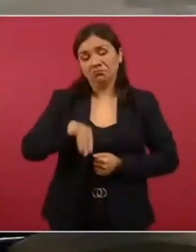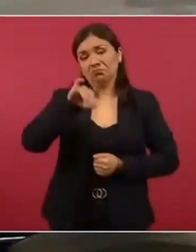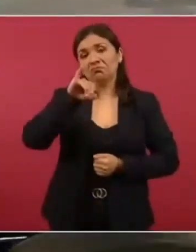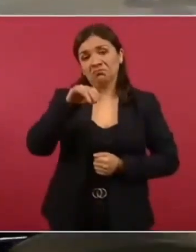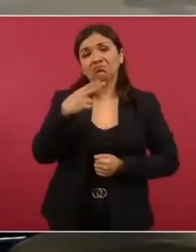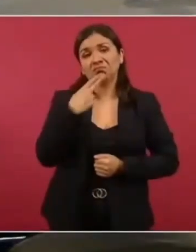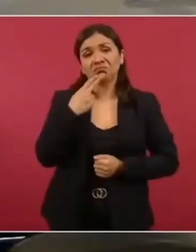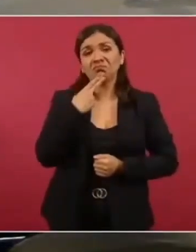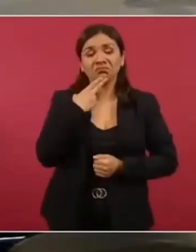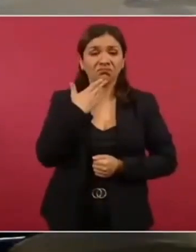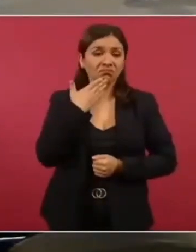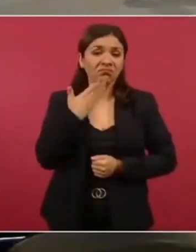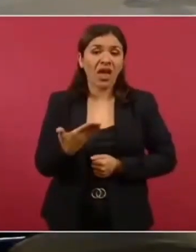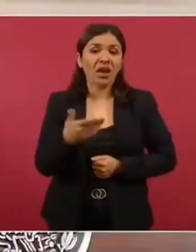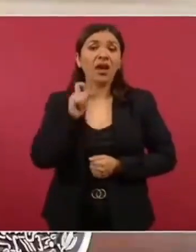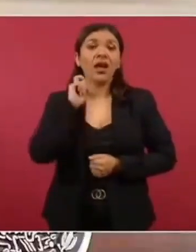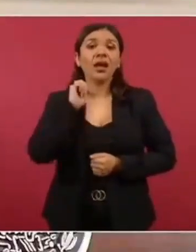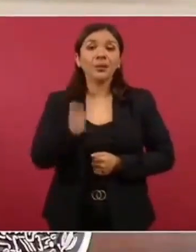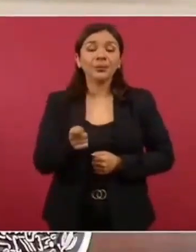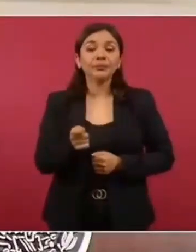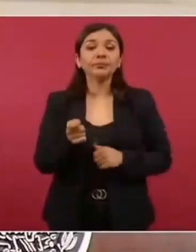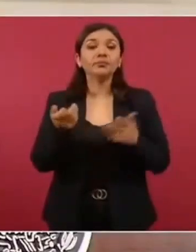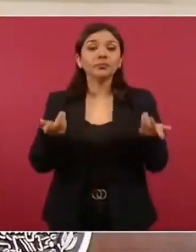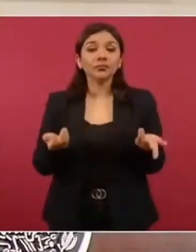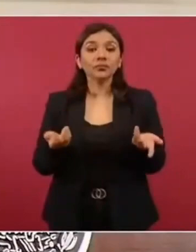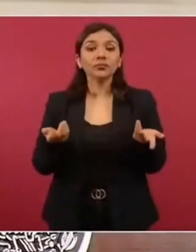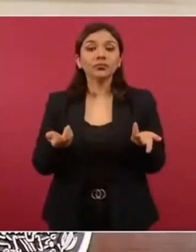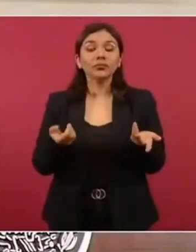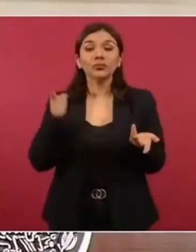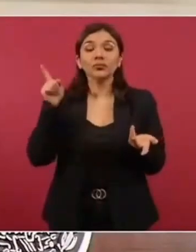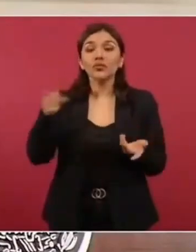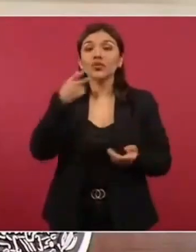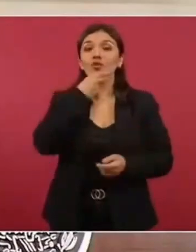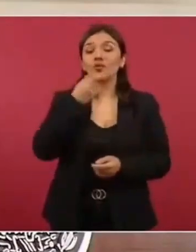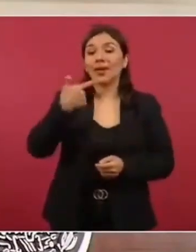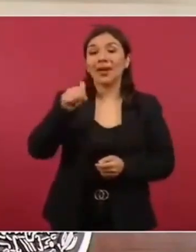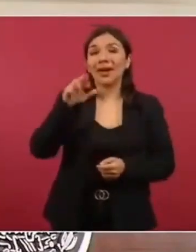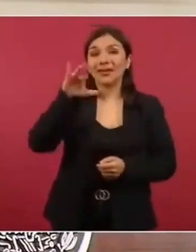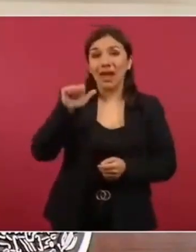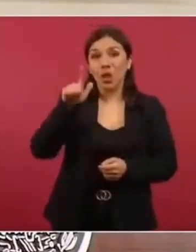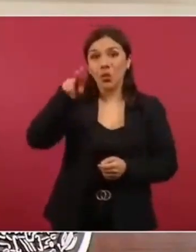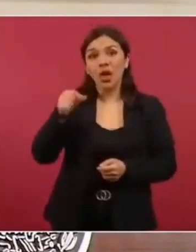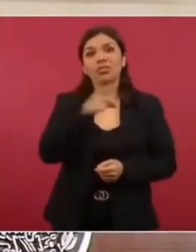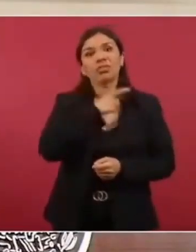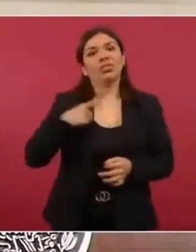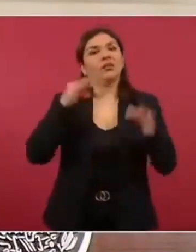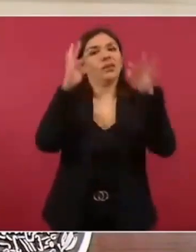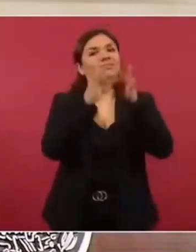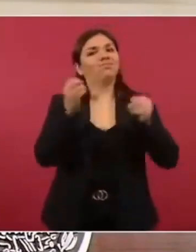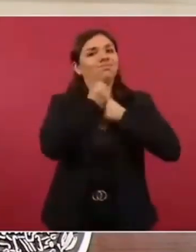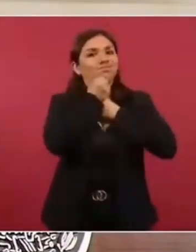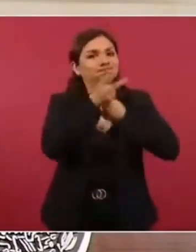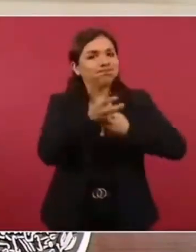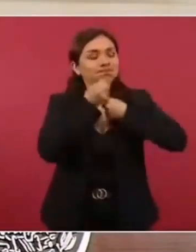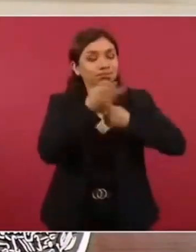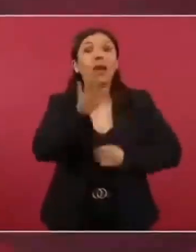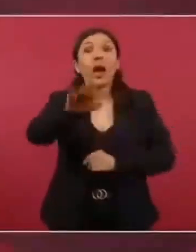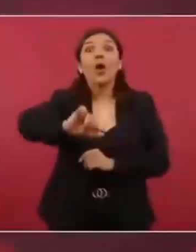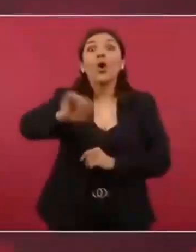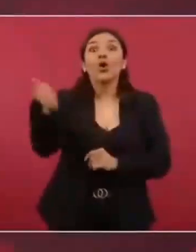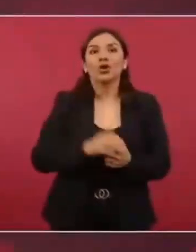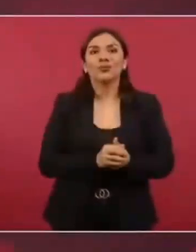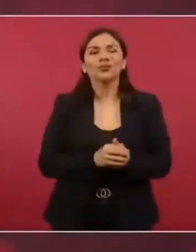que García Luna hablara. Ah, y luego la relación con los medios.